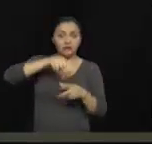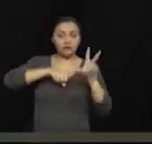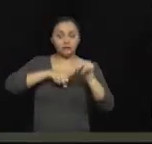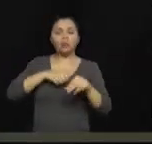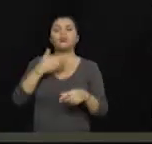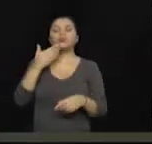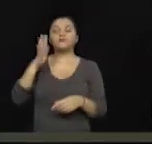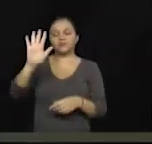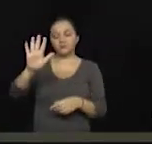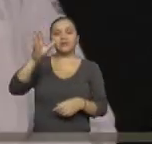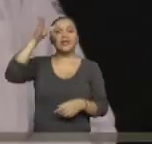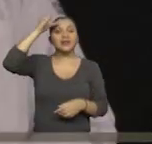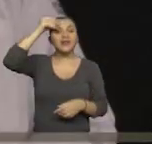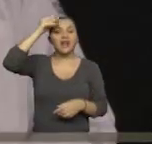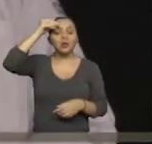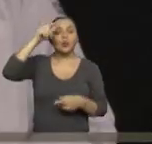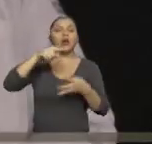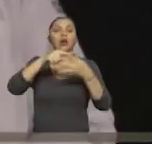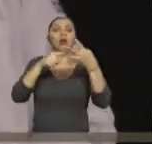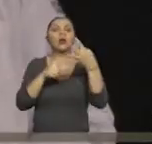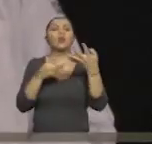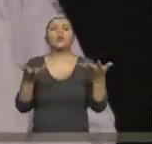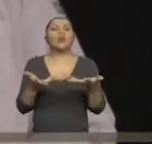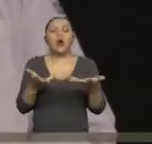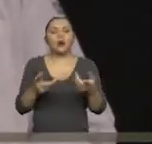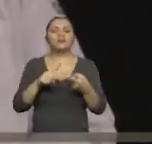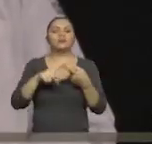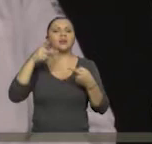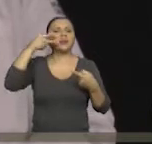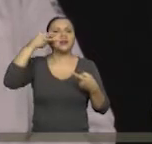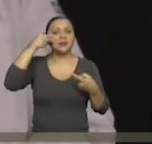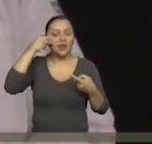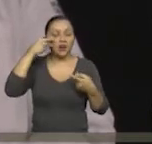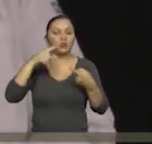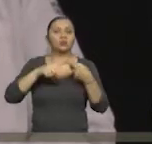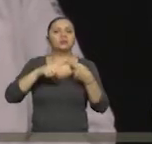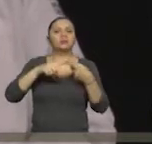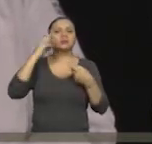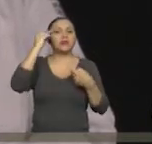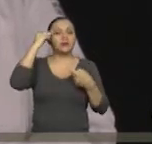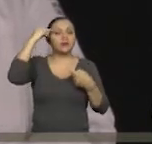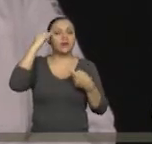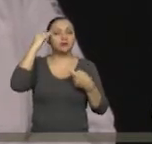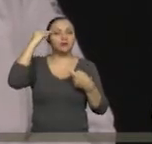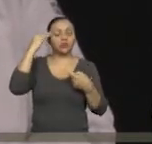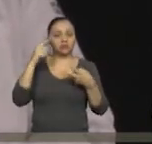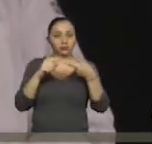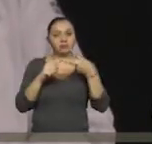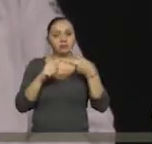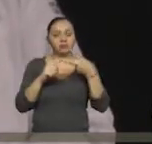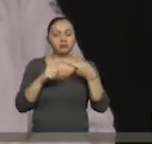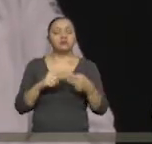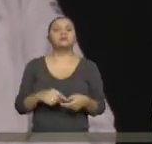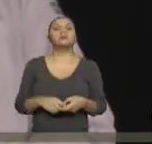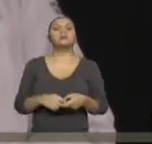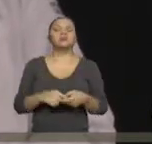discapacidades intelectuales, estamos hablando del síndrome de Down, de retardos mentales. ¿Solamente esos casos que